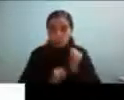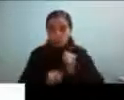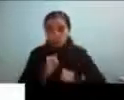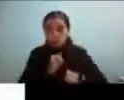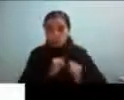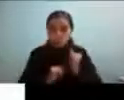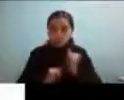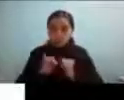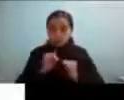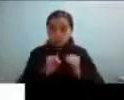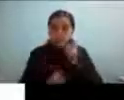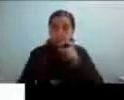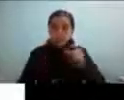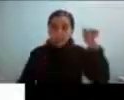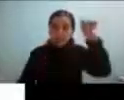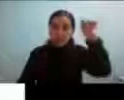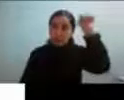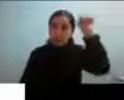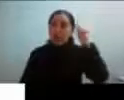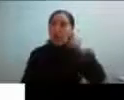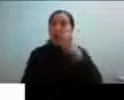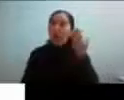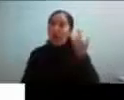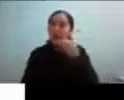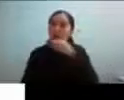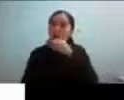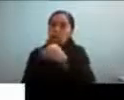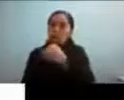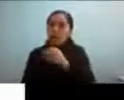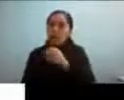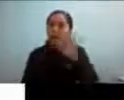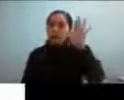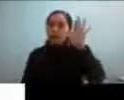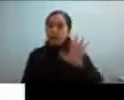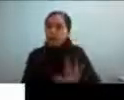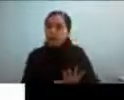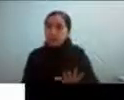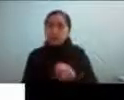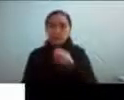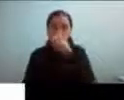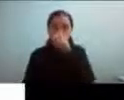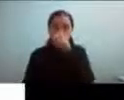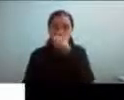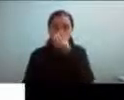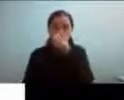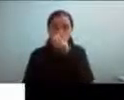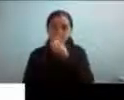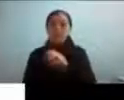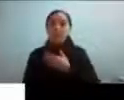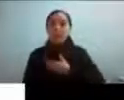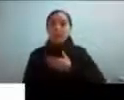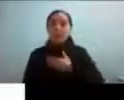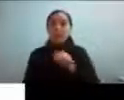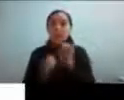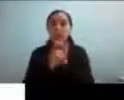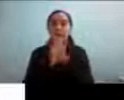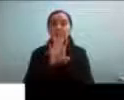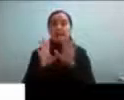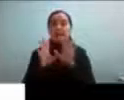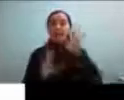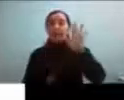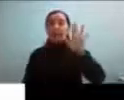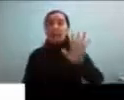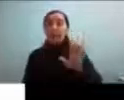se mencionó anteriormente en las presentaciones respecto a los rasgos autistas pero yo quiero aclarar que los rasgos autistas